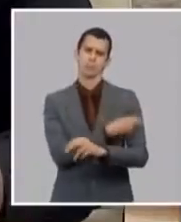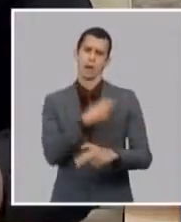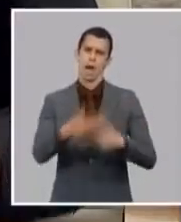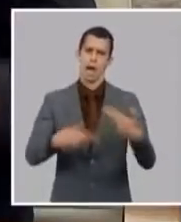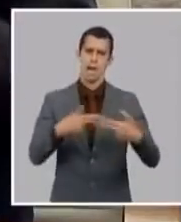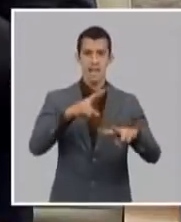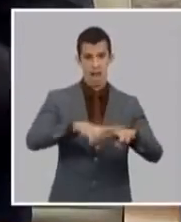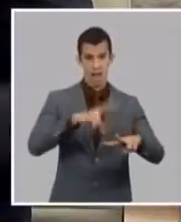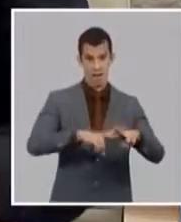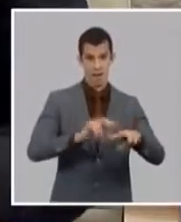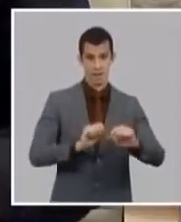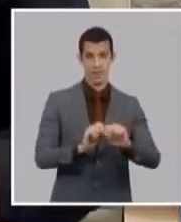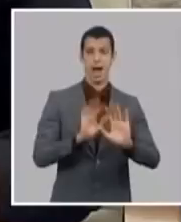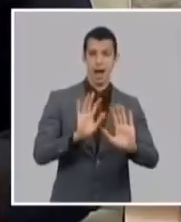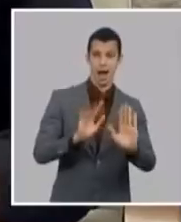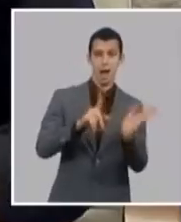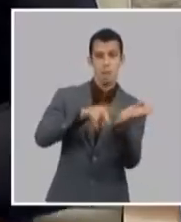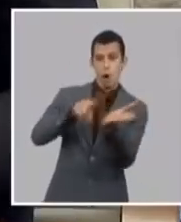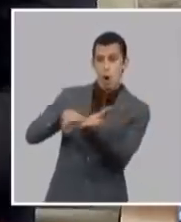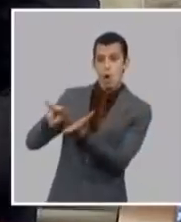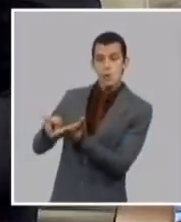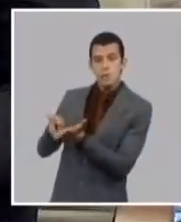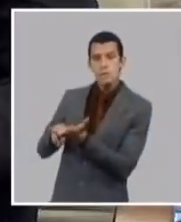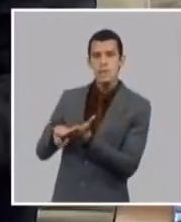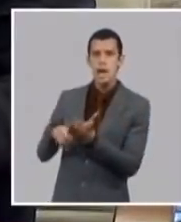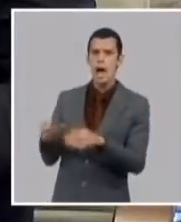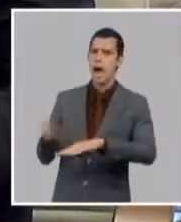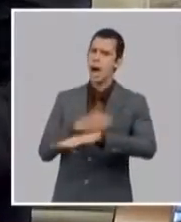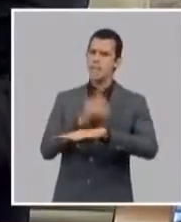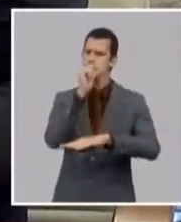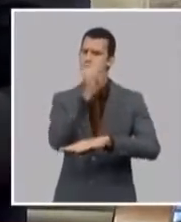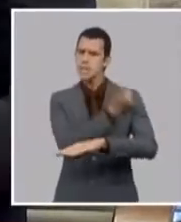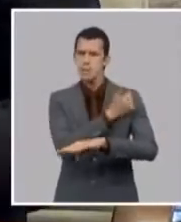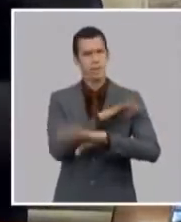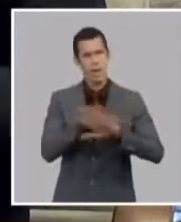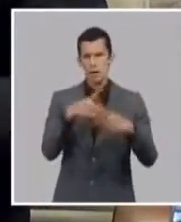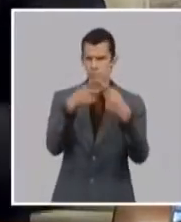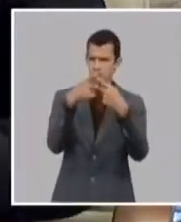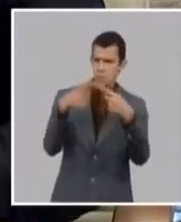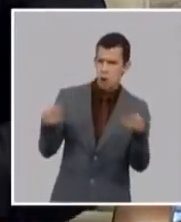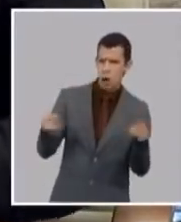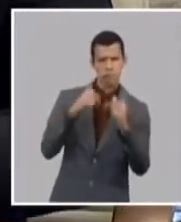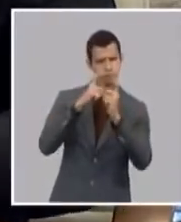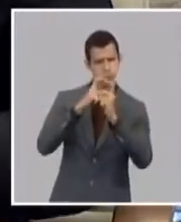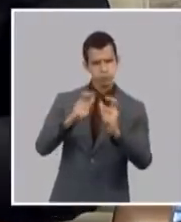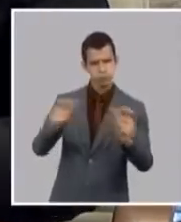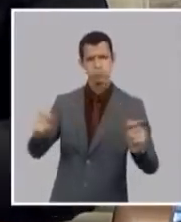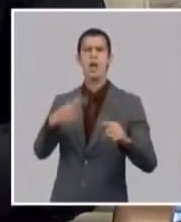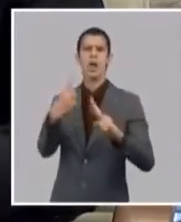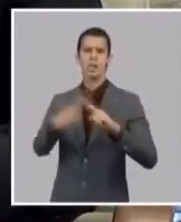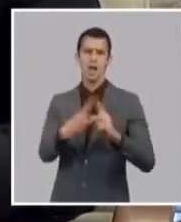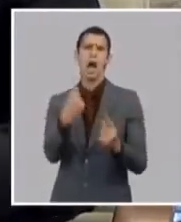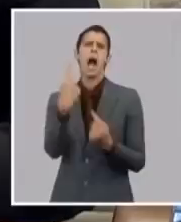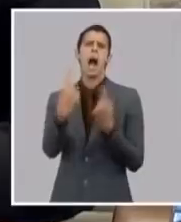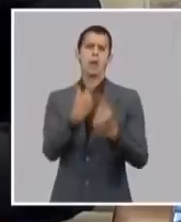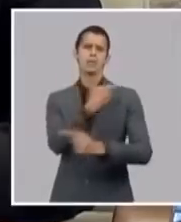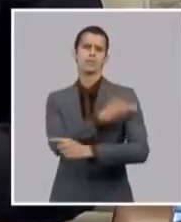antes de que finalice el año va a estar estará vacunada estará inmunizada así que este proceso